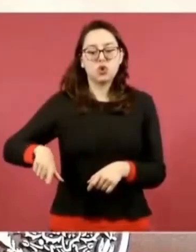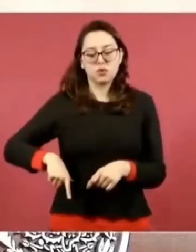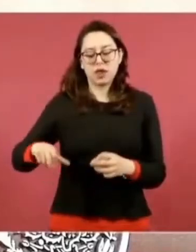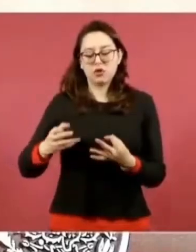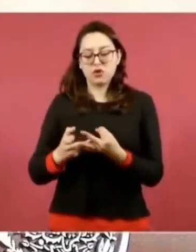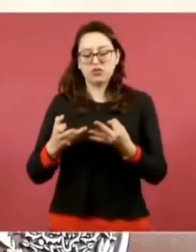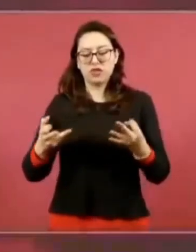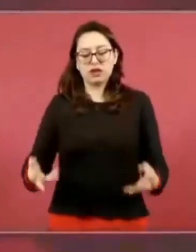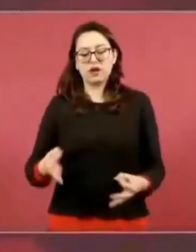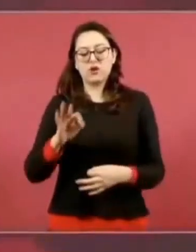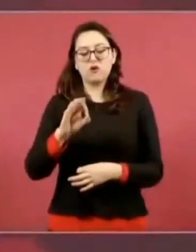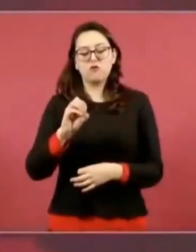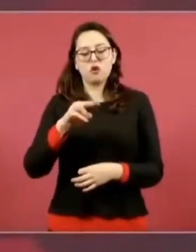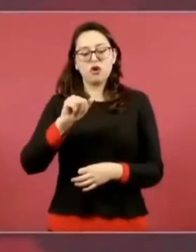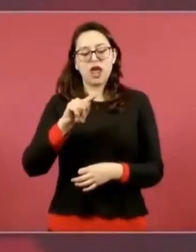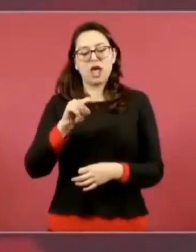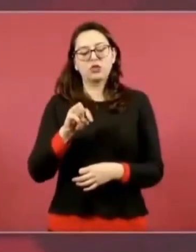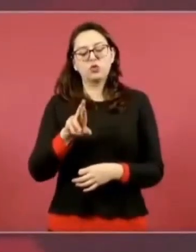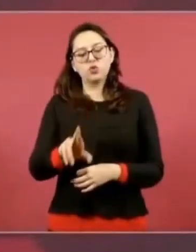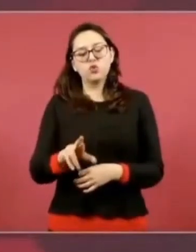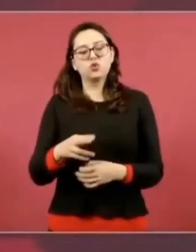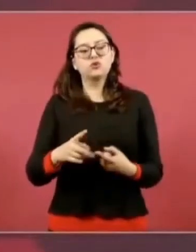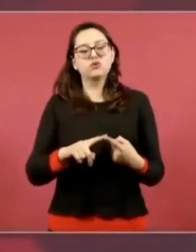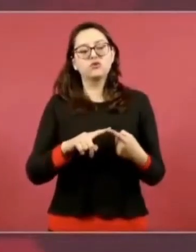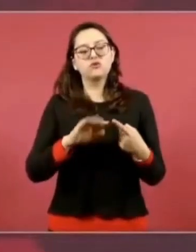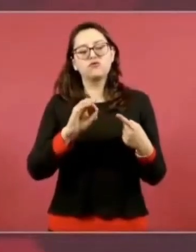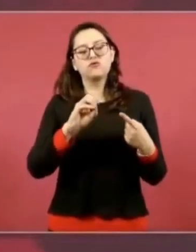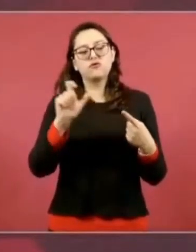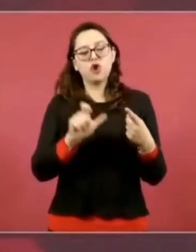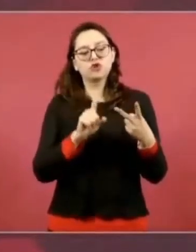y de Calderón.